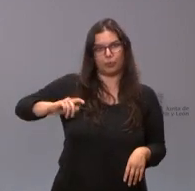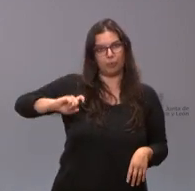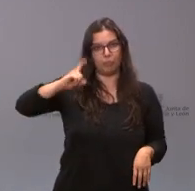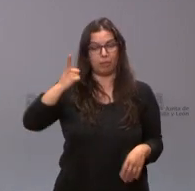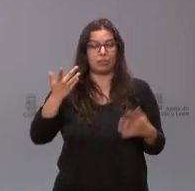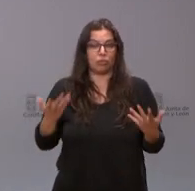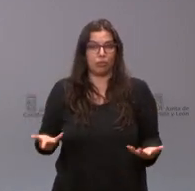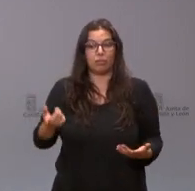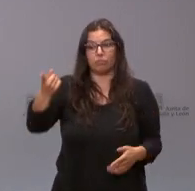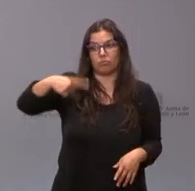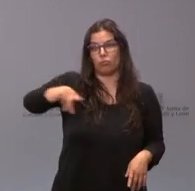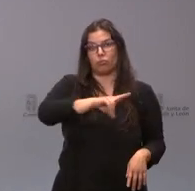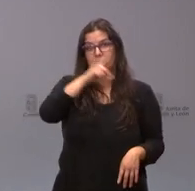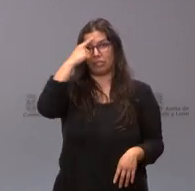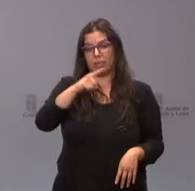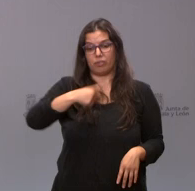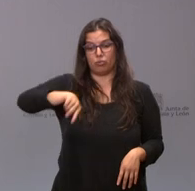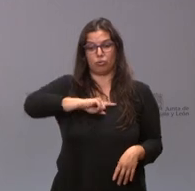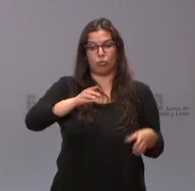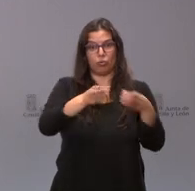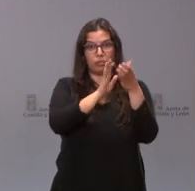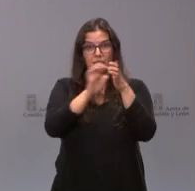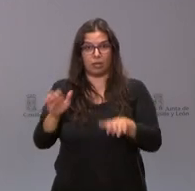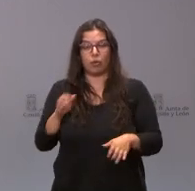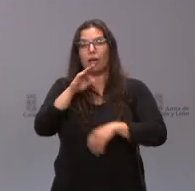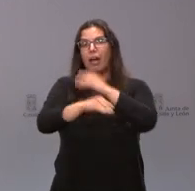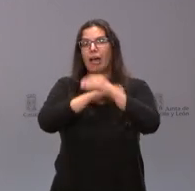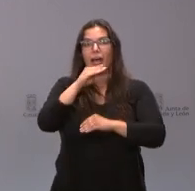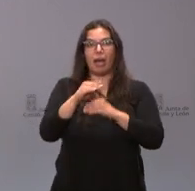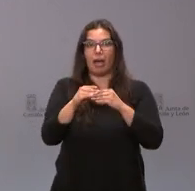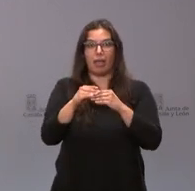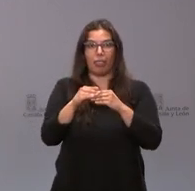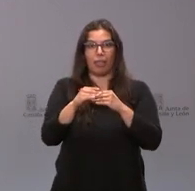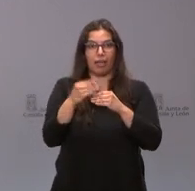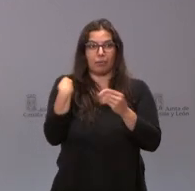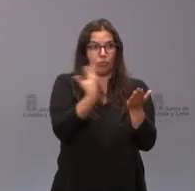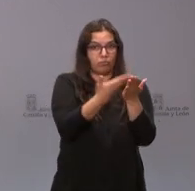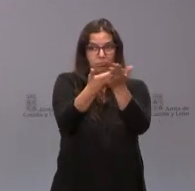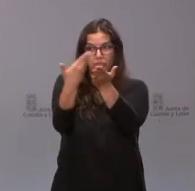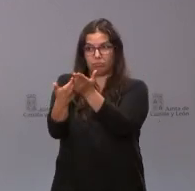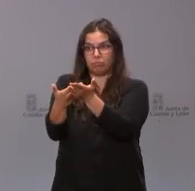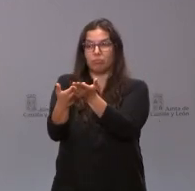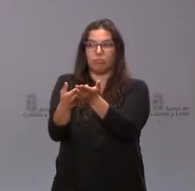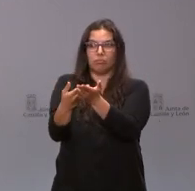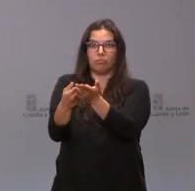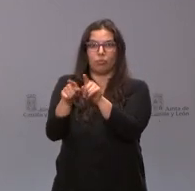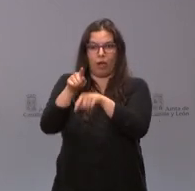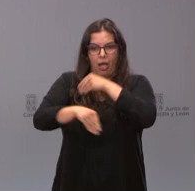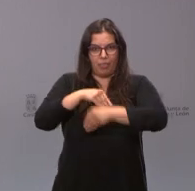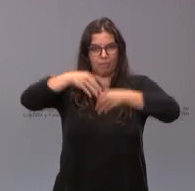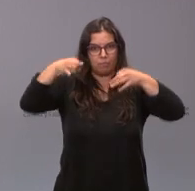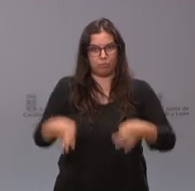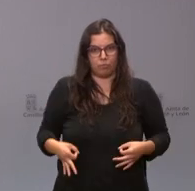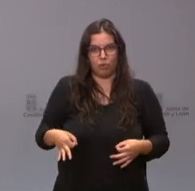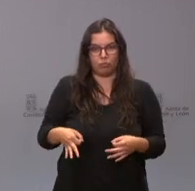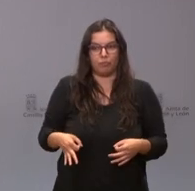de vista ustedes saben que la Junta de Castilla y León actúa por la vía de los hechos sobre eso nos gustaría que se nos valorara y lógicamente eso